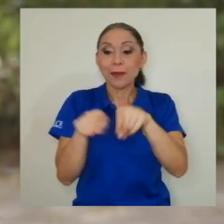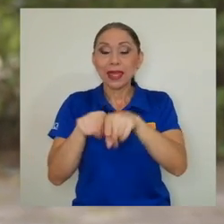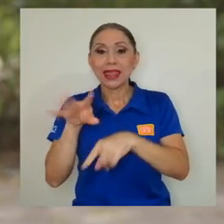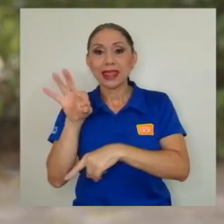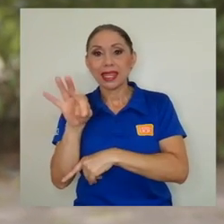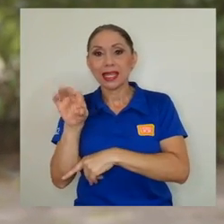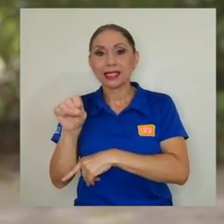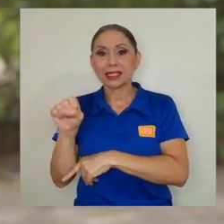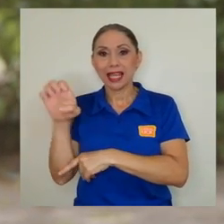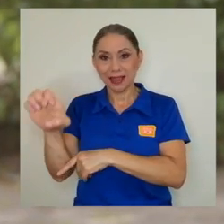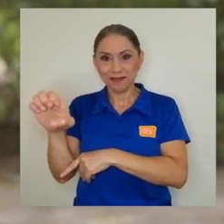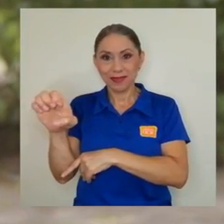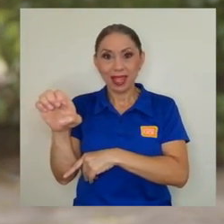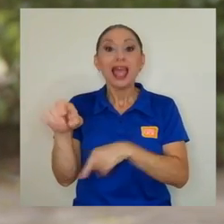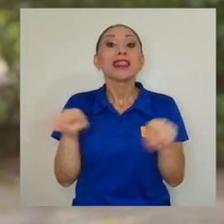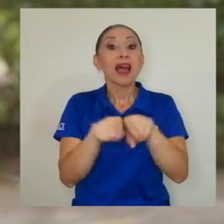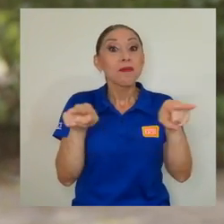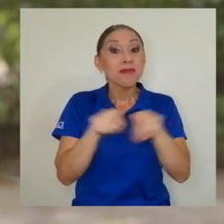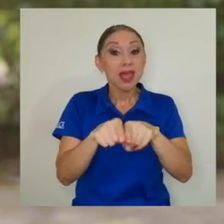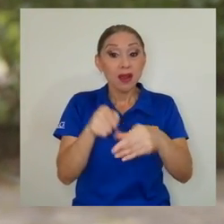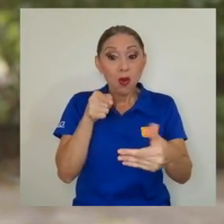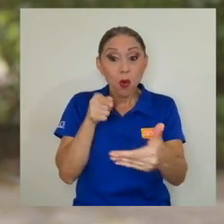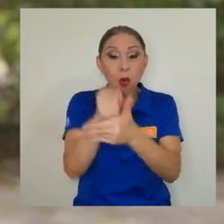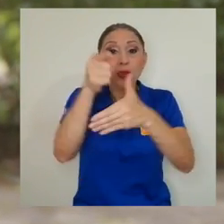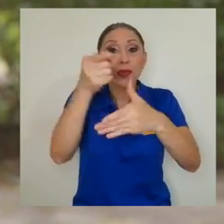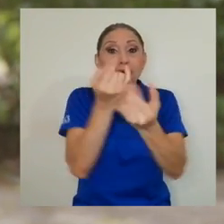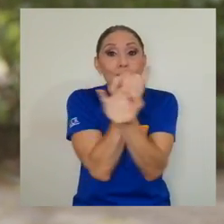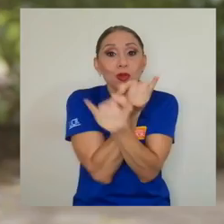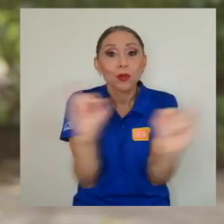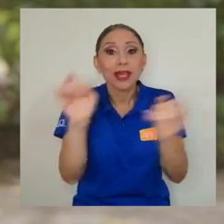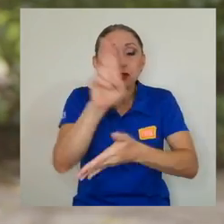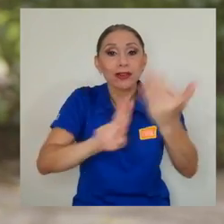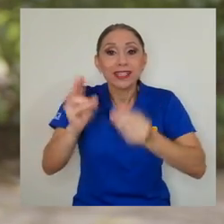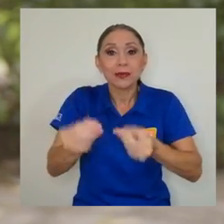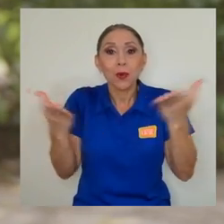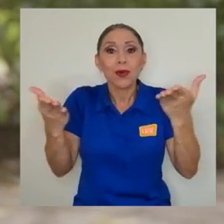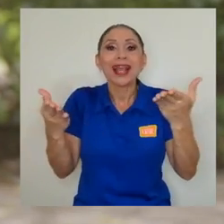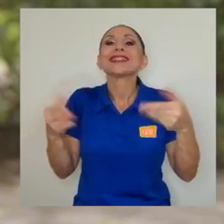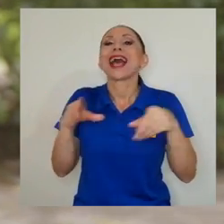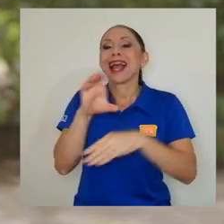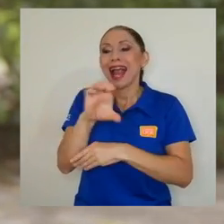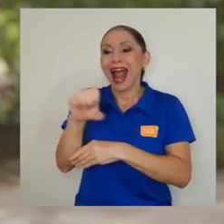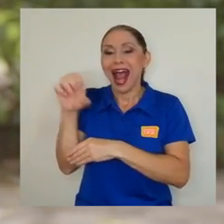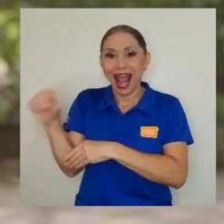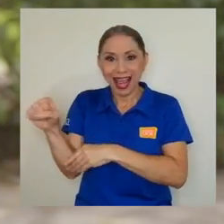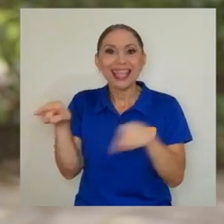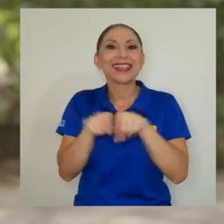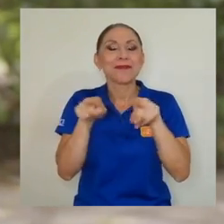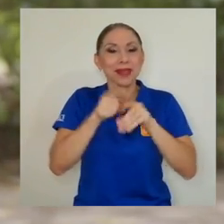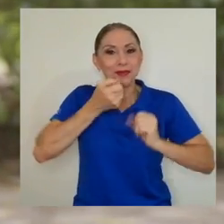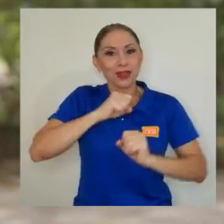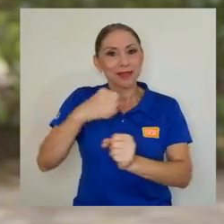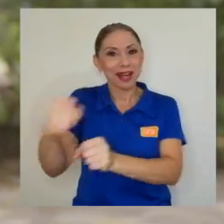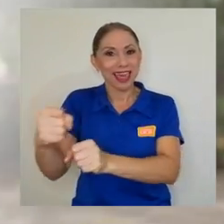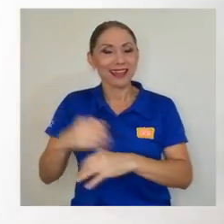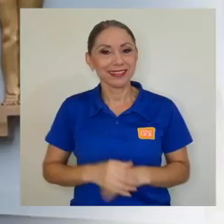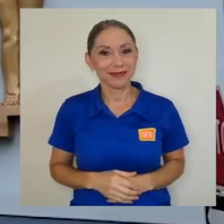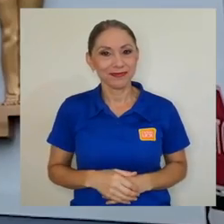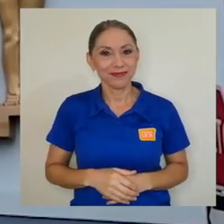las autonomías de las universidades públicas, la Caja Costa Ricense del Seguro Social y las municipalidades.